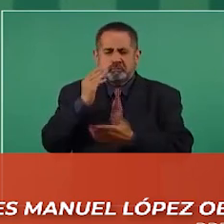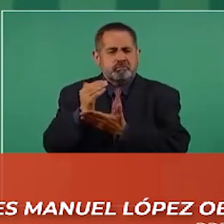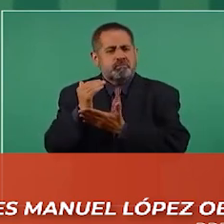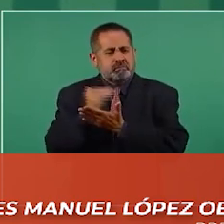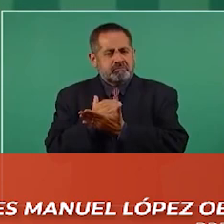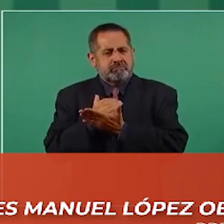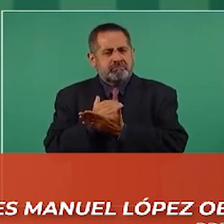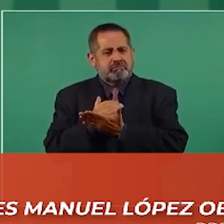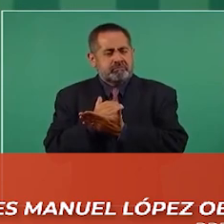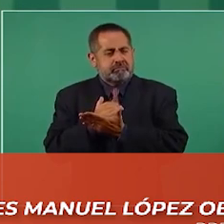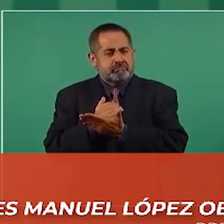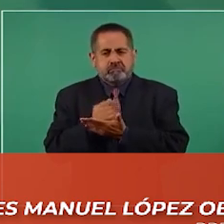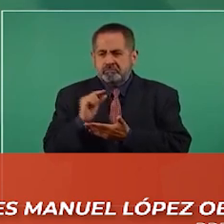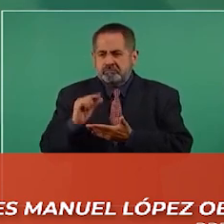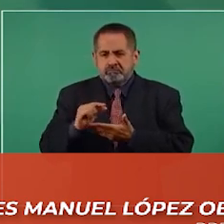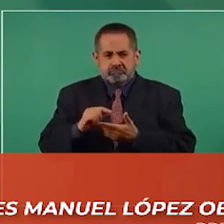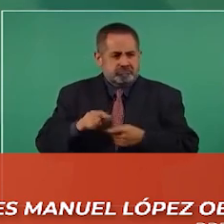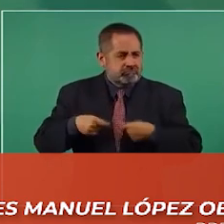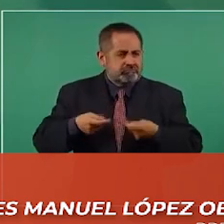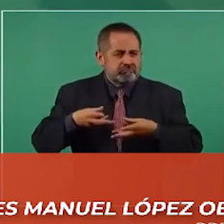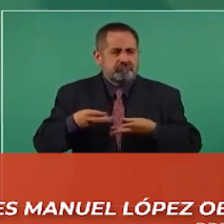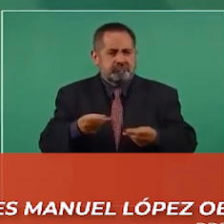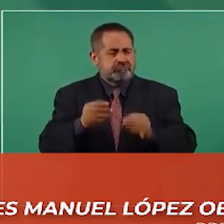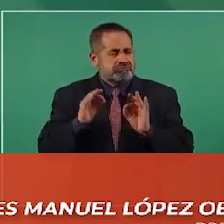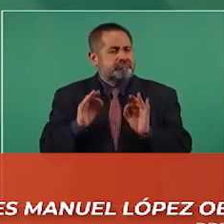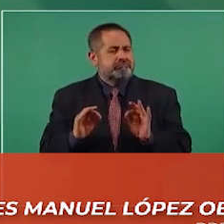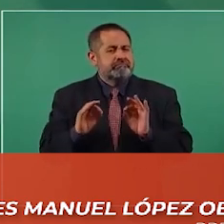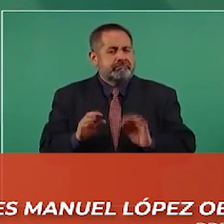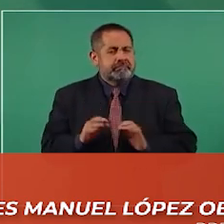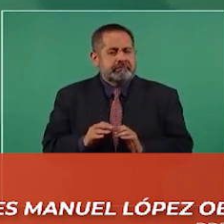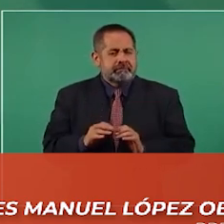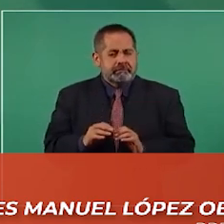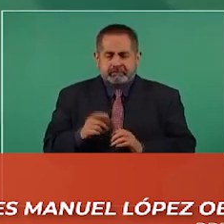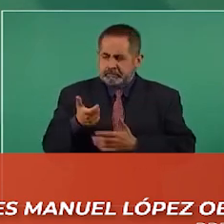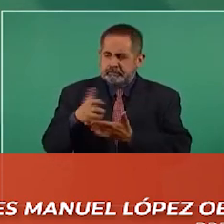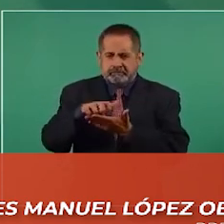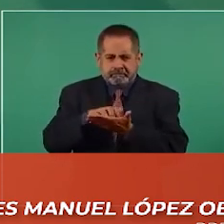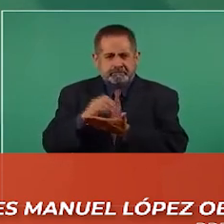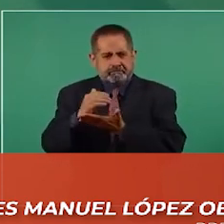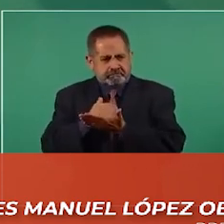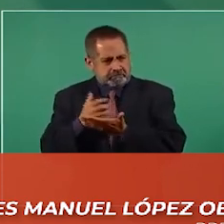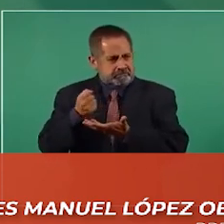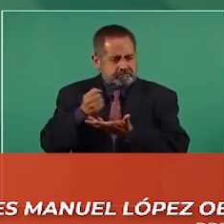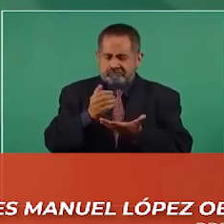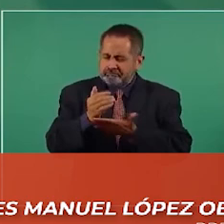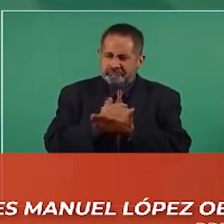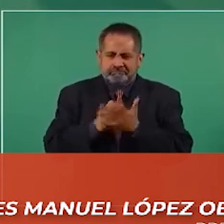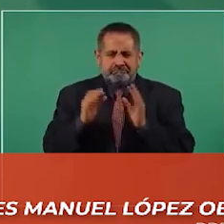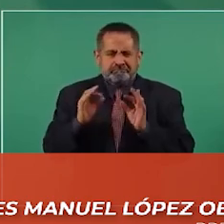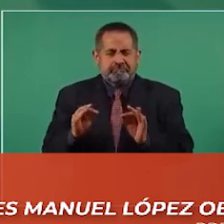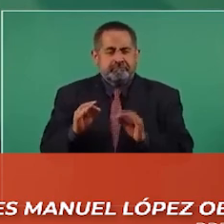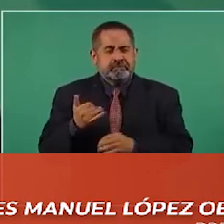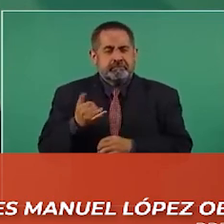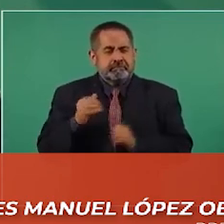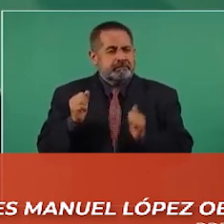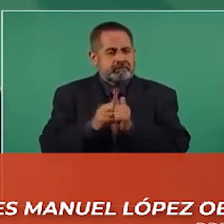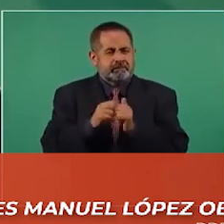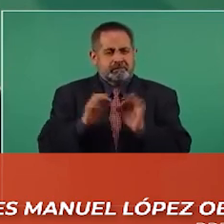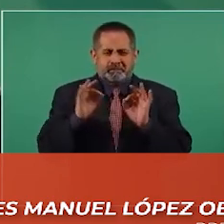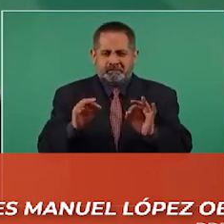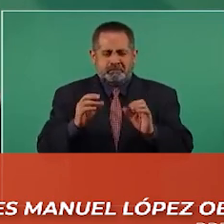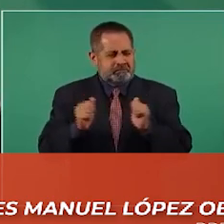bajo me refiero a lo económico al presupuesto y con